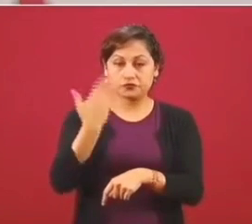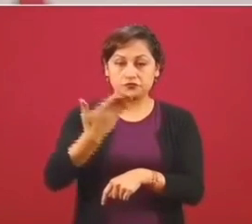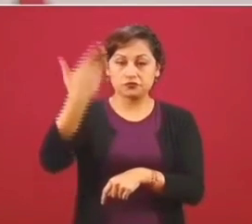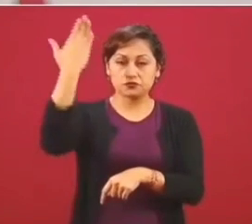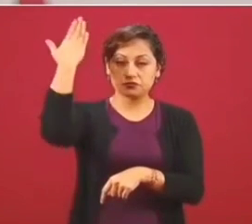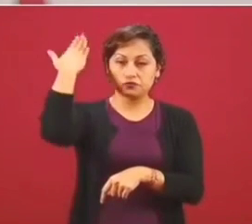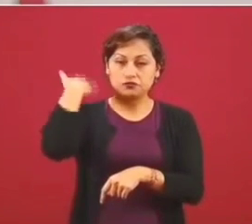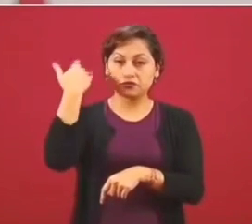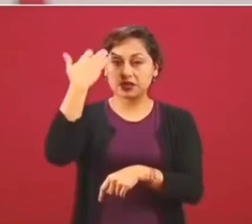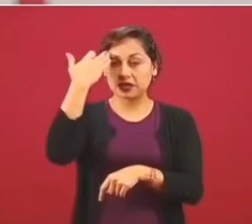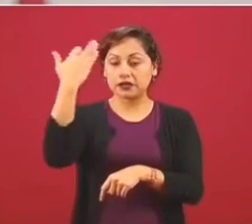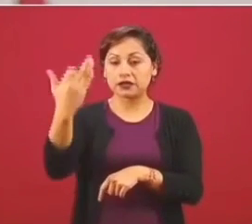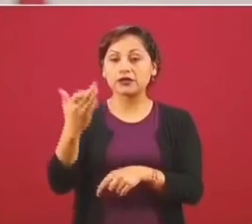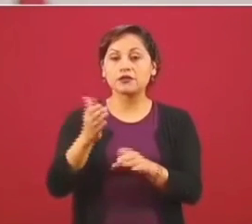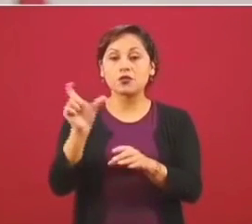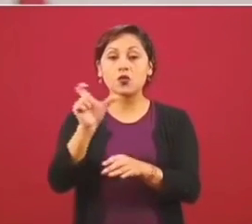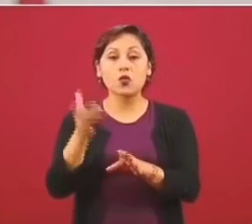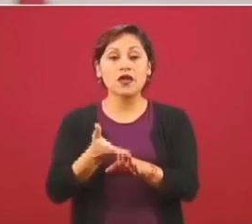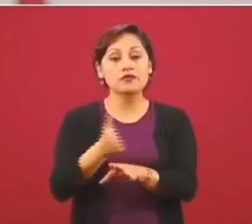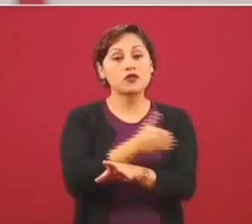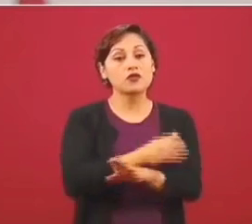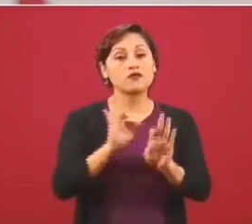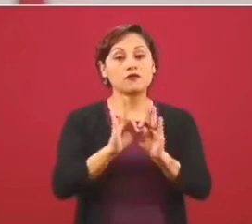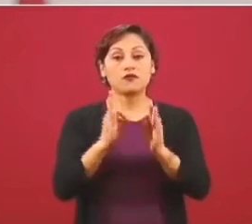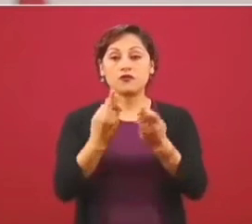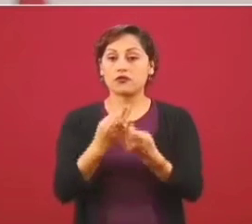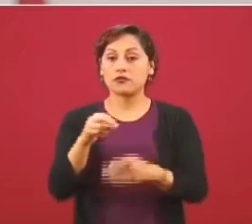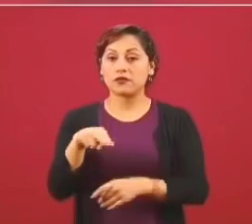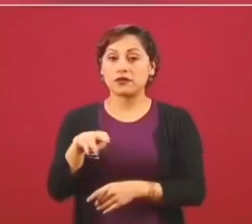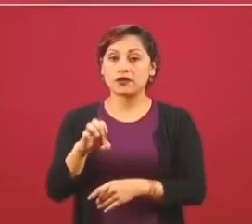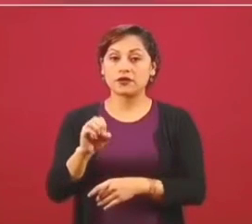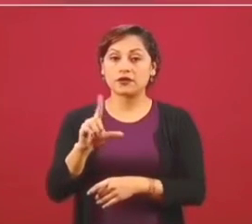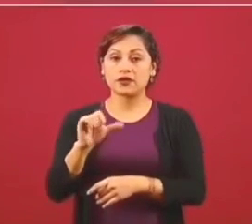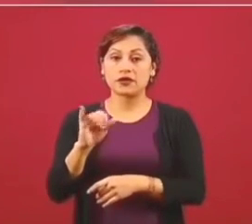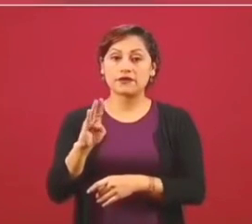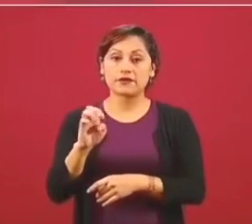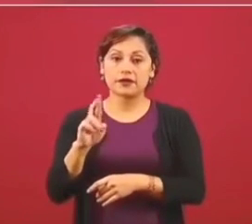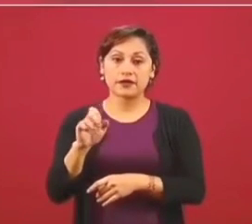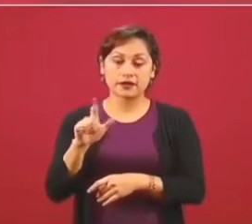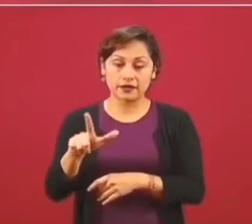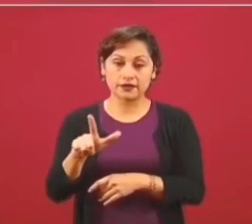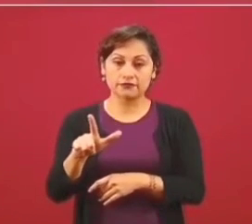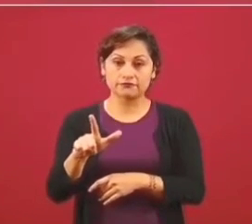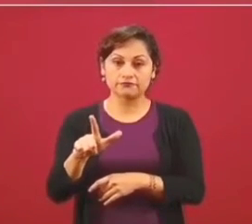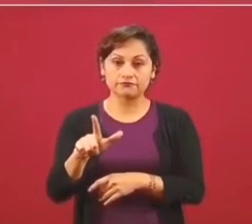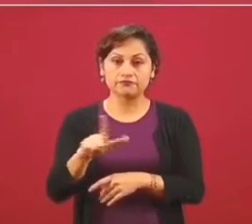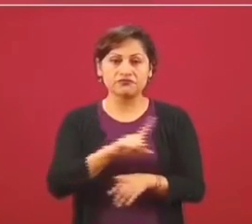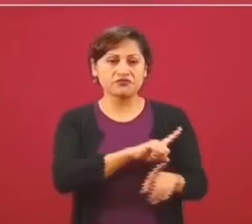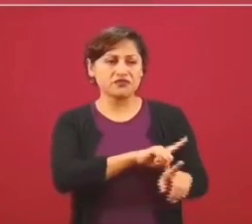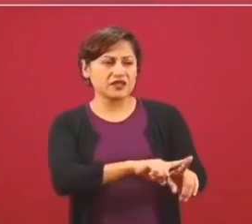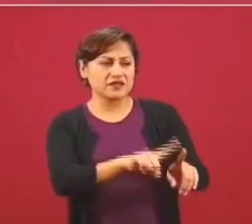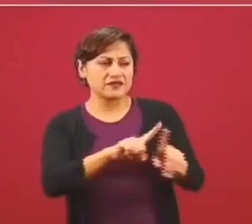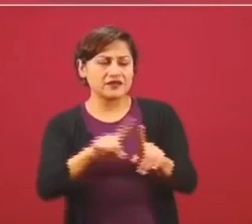todo lo relacionado con las comunicaciones y